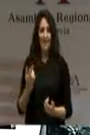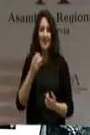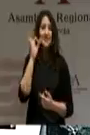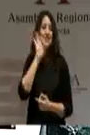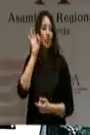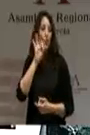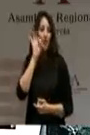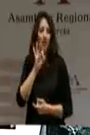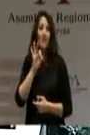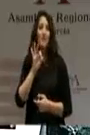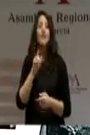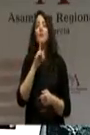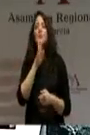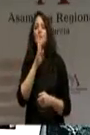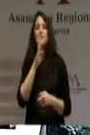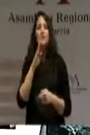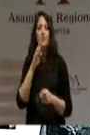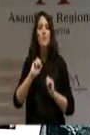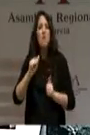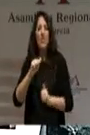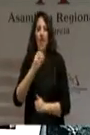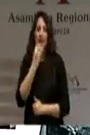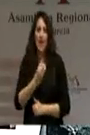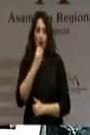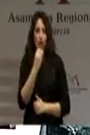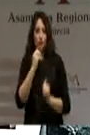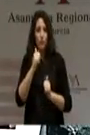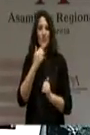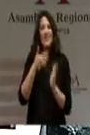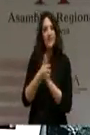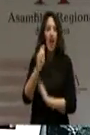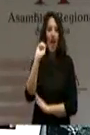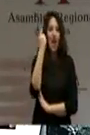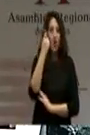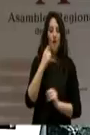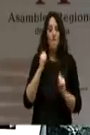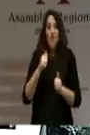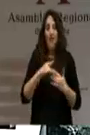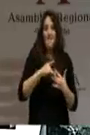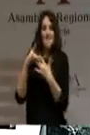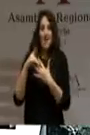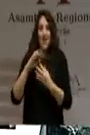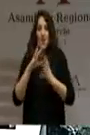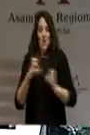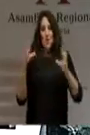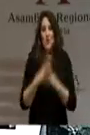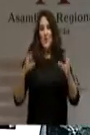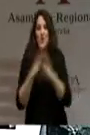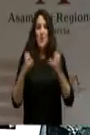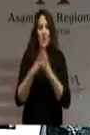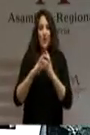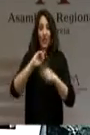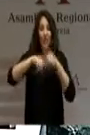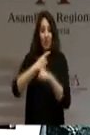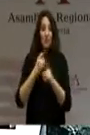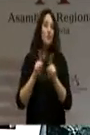para definir al héroe que conquista la gloria y que, ebrio de poder y de éxito, comienza a comportarse como